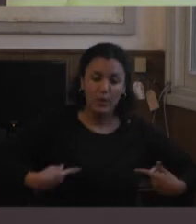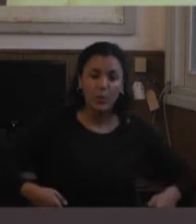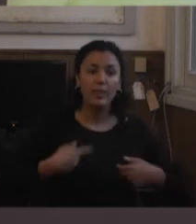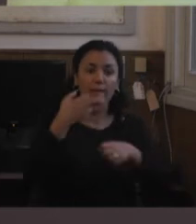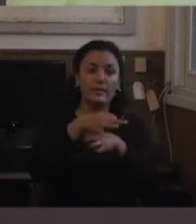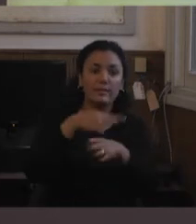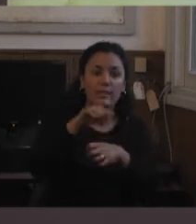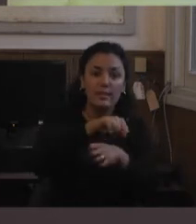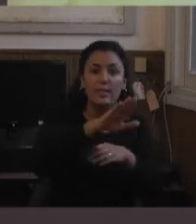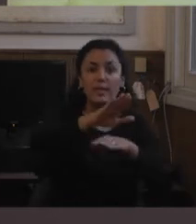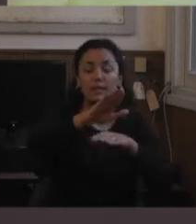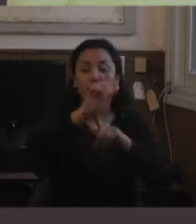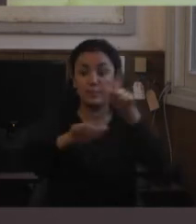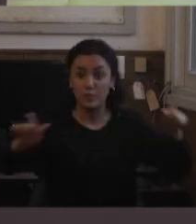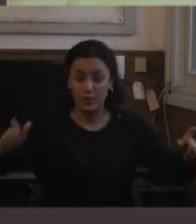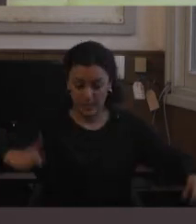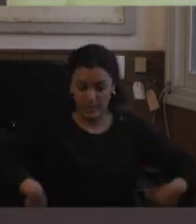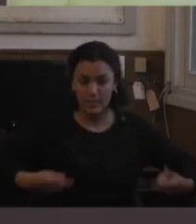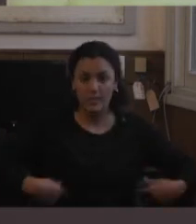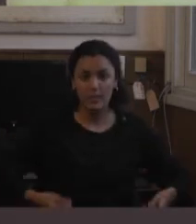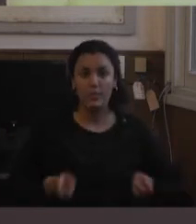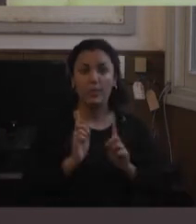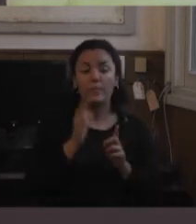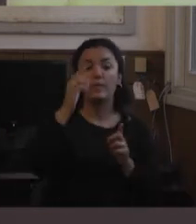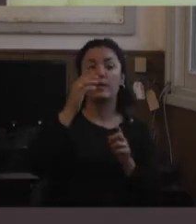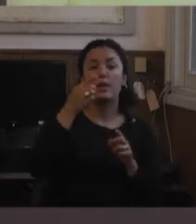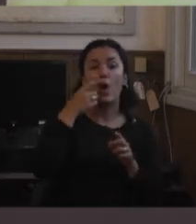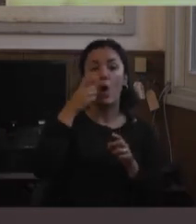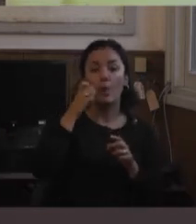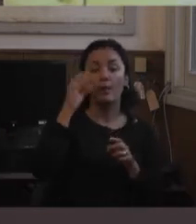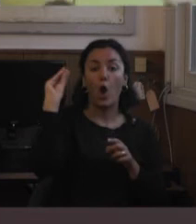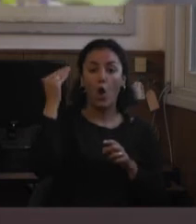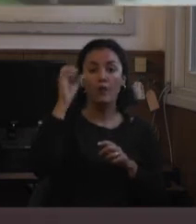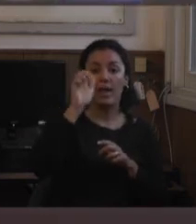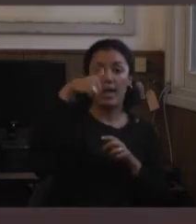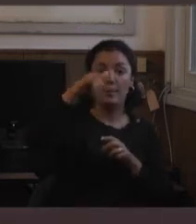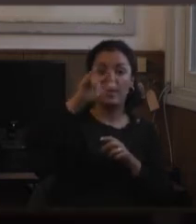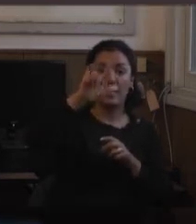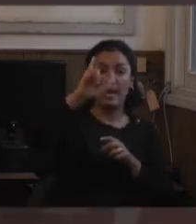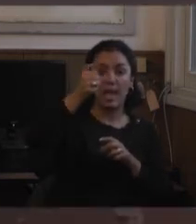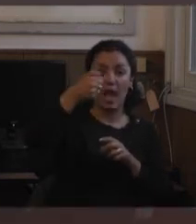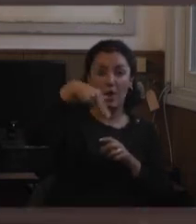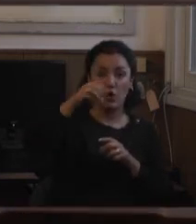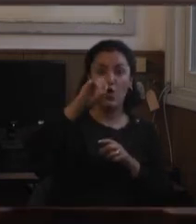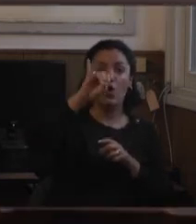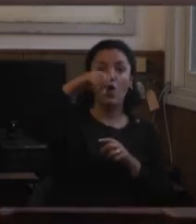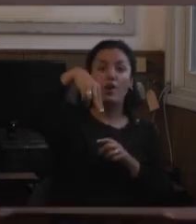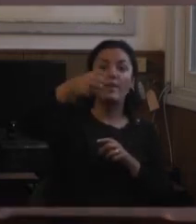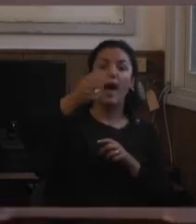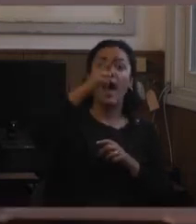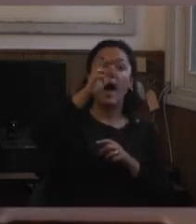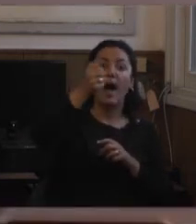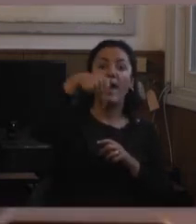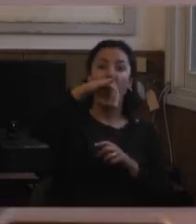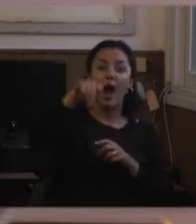ruedas y ahí tuvimos el caso en Argentina de Emiliano Naranjo que es un joven con discapacidad motriz que estudió educación física y se le